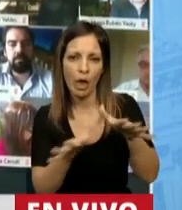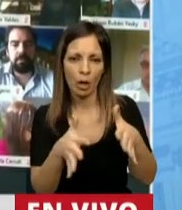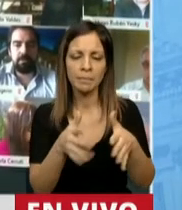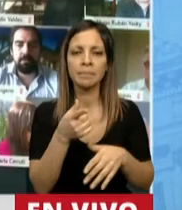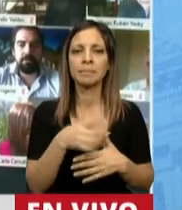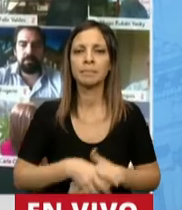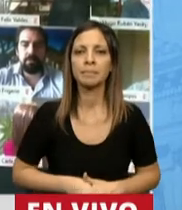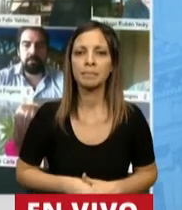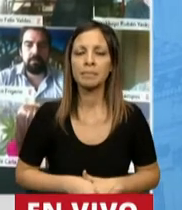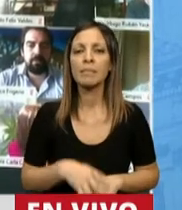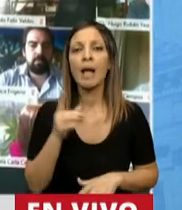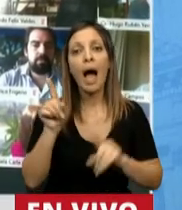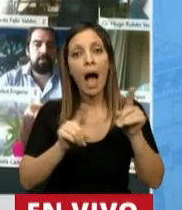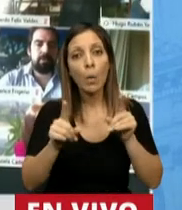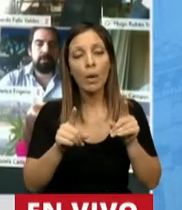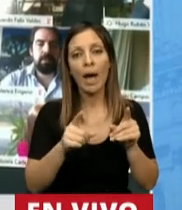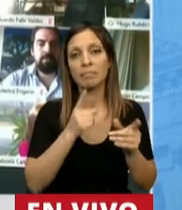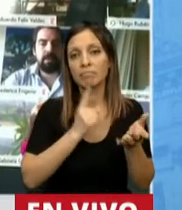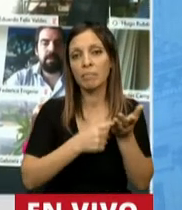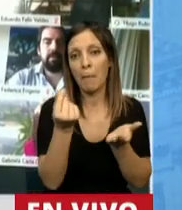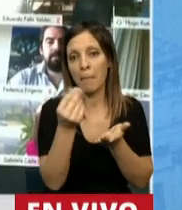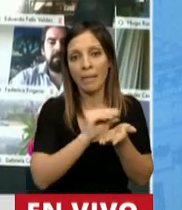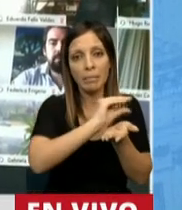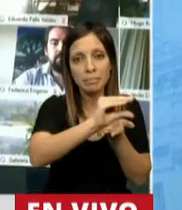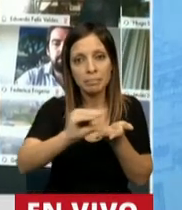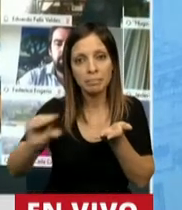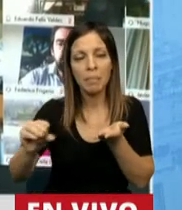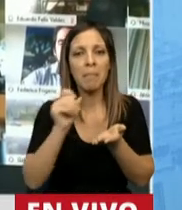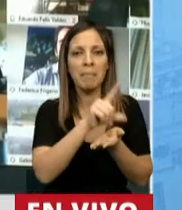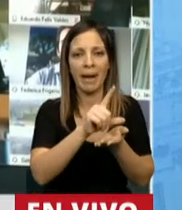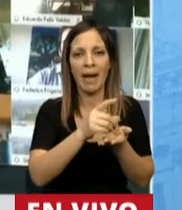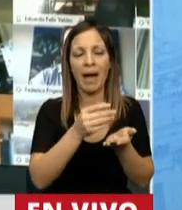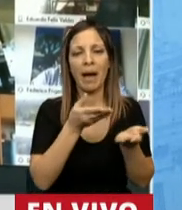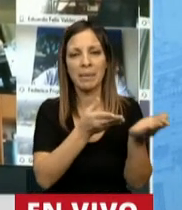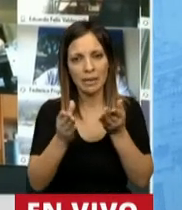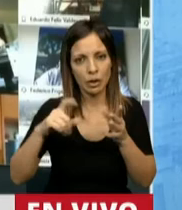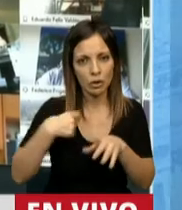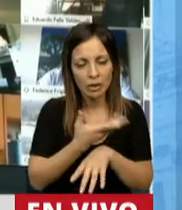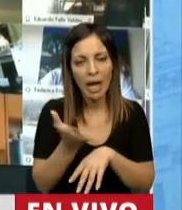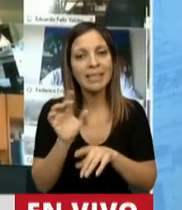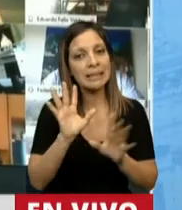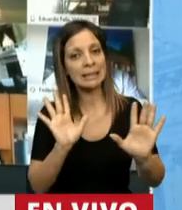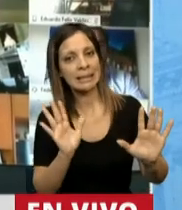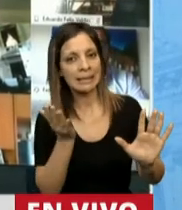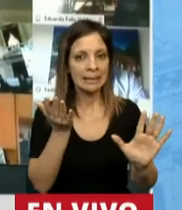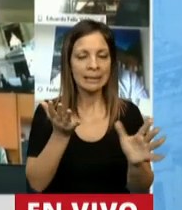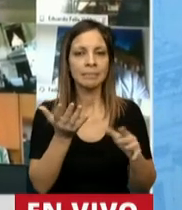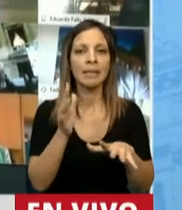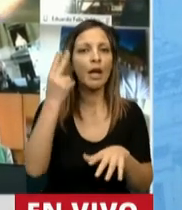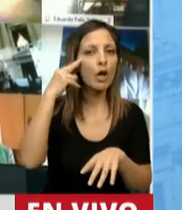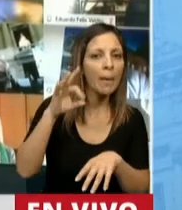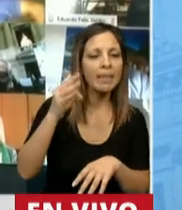promedio en la ejecución. Y hay partidas, fundamentalmente aquellas destinadas a las prestaciones sociales, que están al límite, en un 90